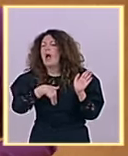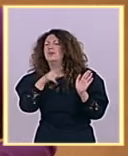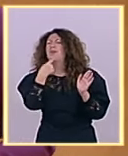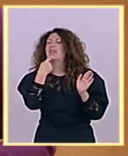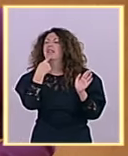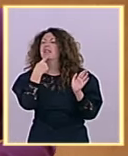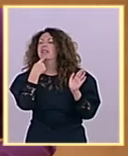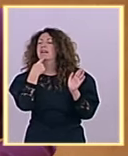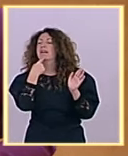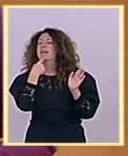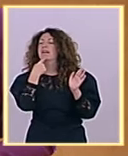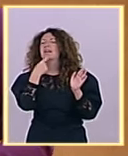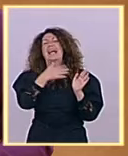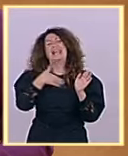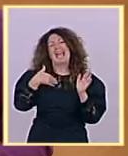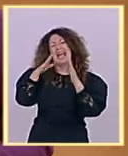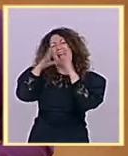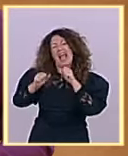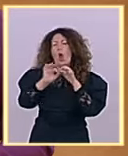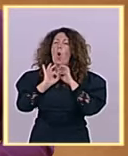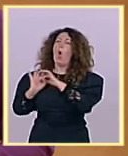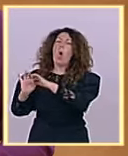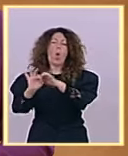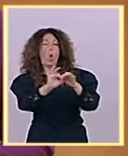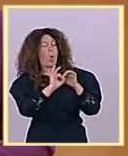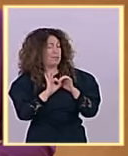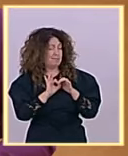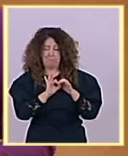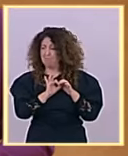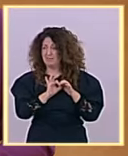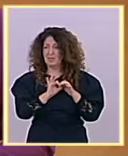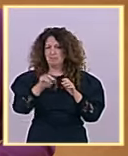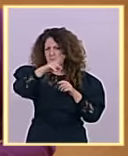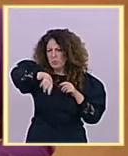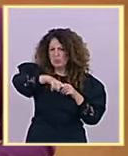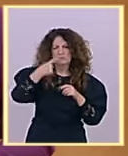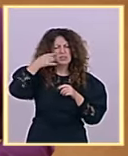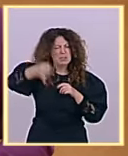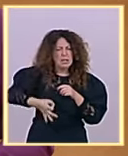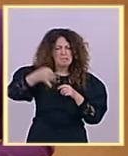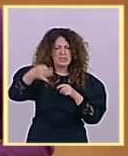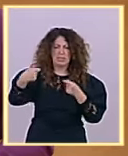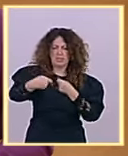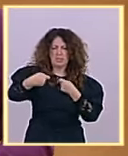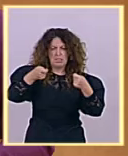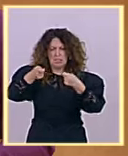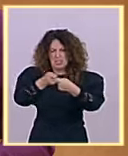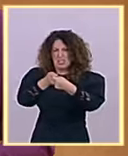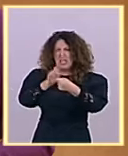ustedes permanentemente atizan es el enfrentamiento entre territorios y el enfrentamiento entre las distintas